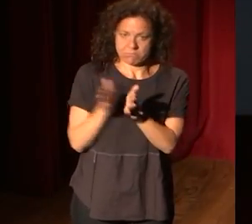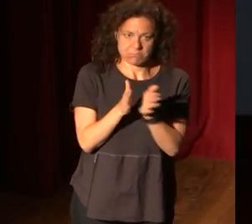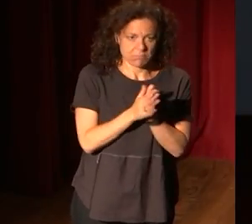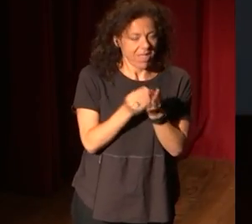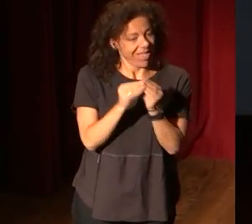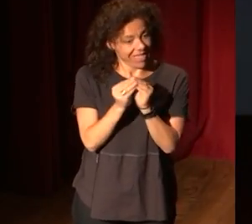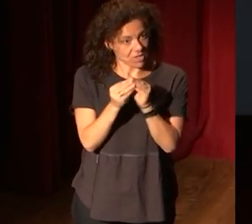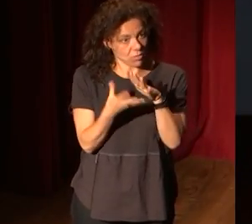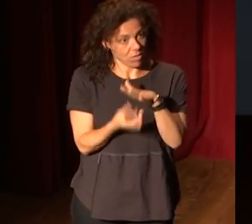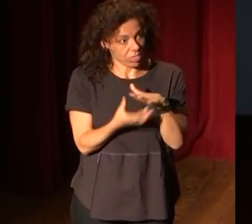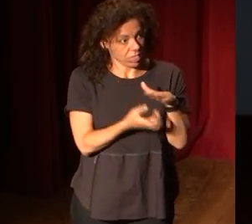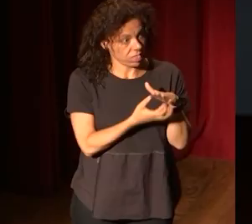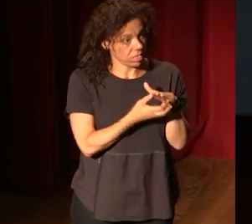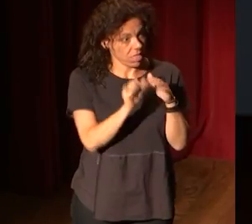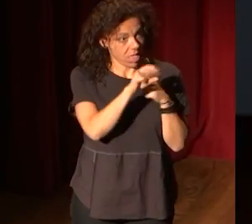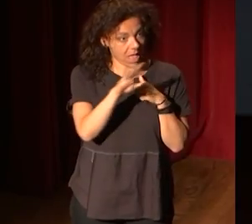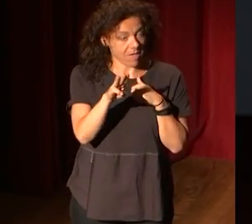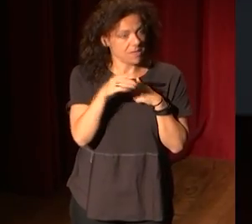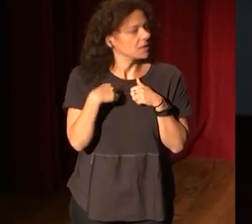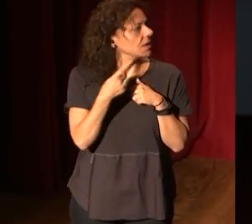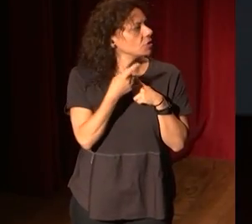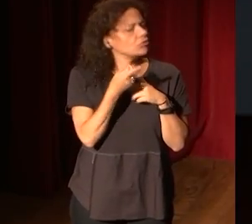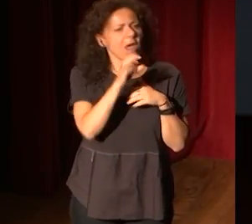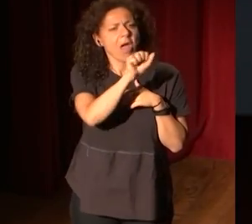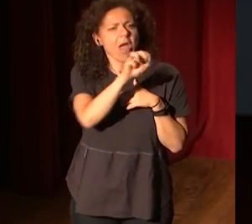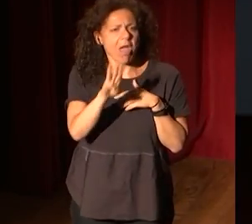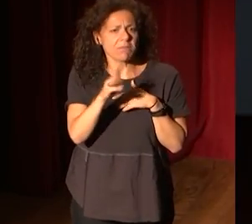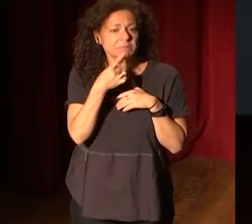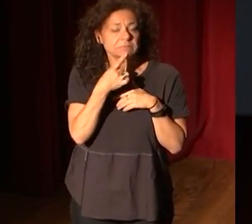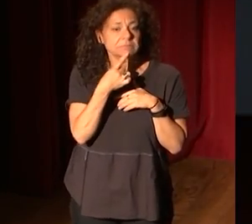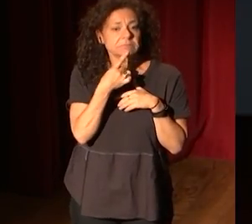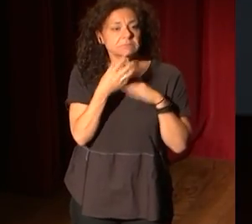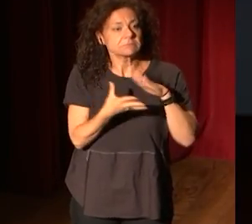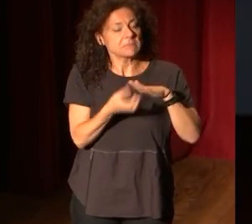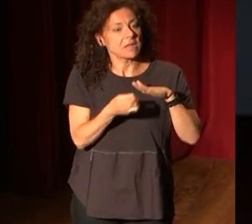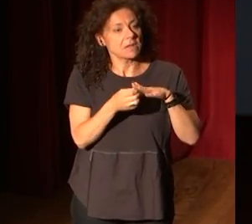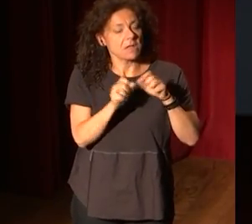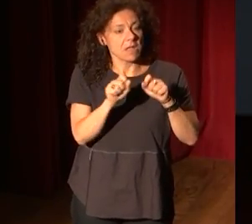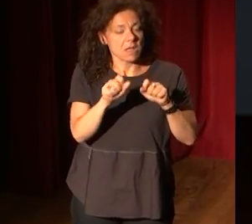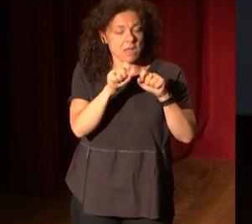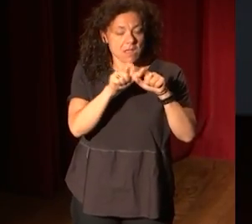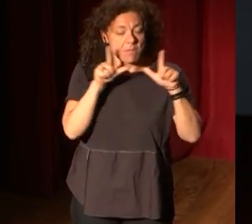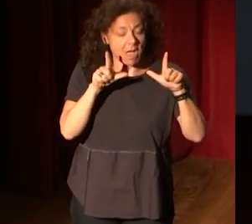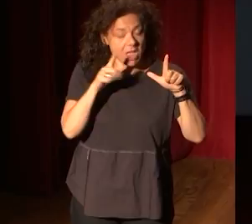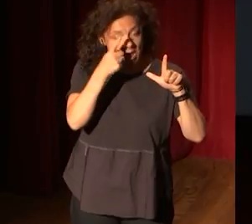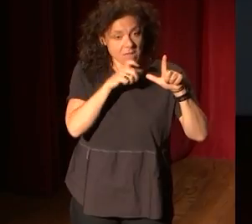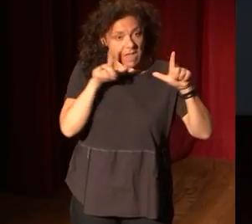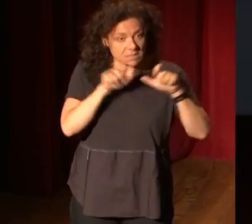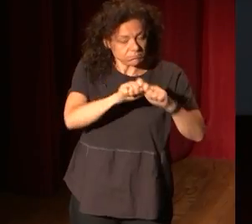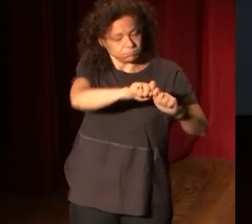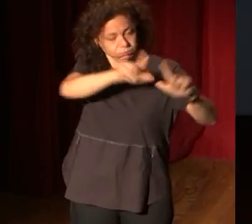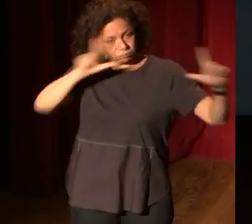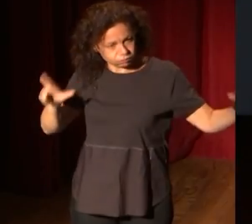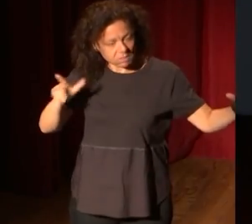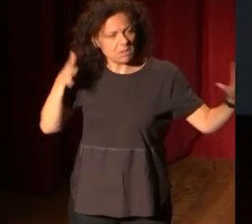desarrollado la aplicación y pusimos, es una aplicación que hace imágenes ampliadas y cuenta historias sobre las obras,